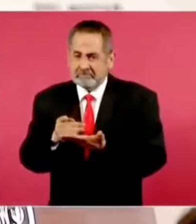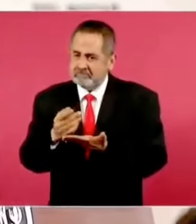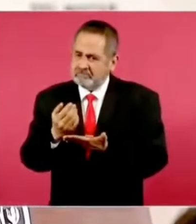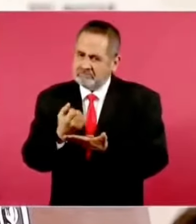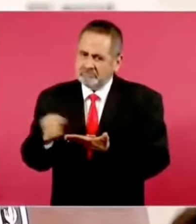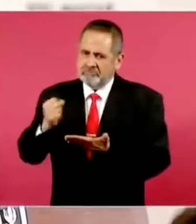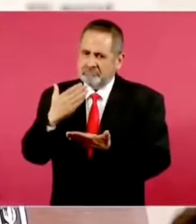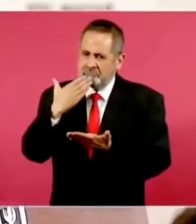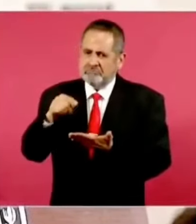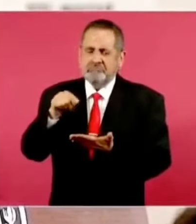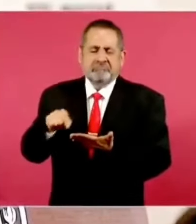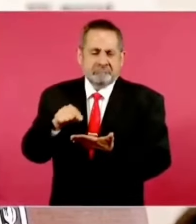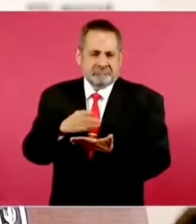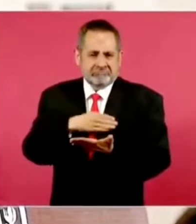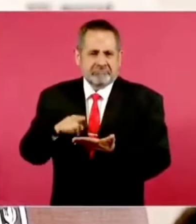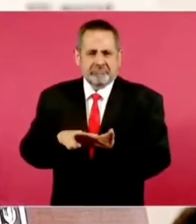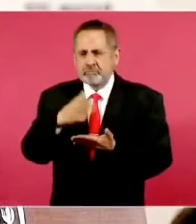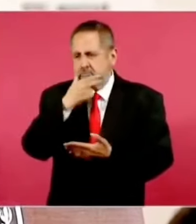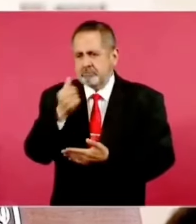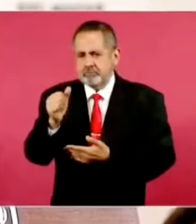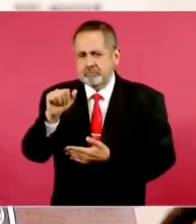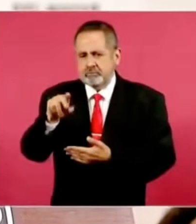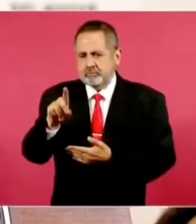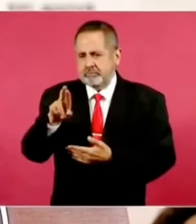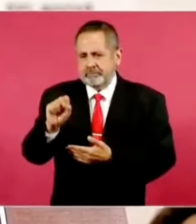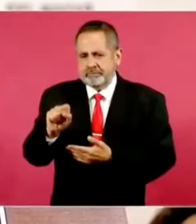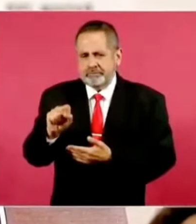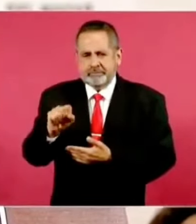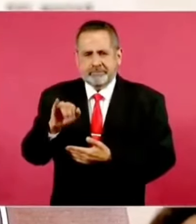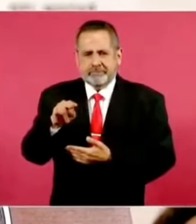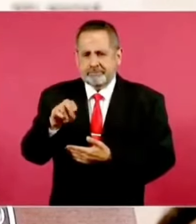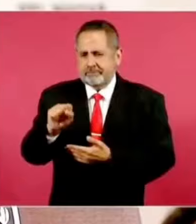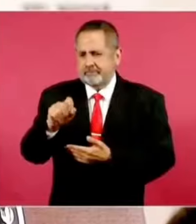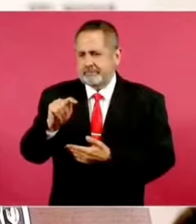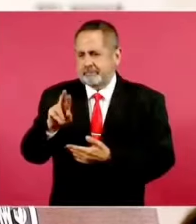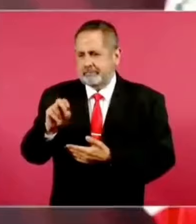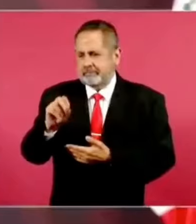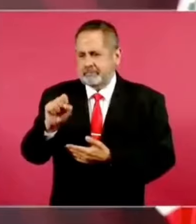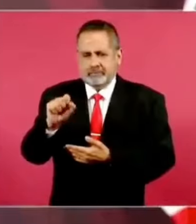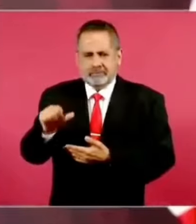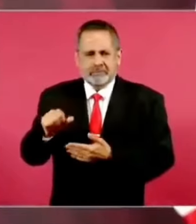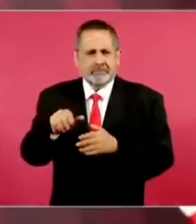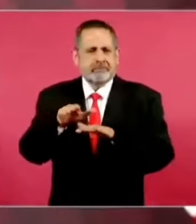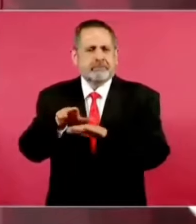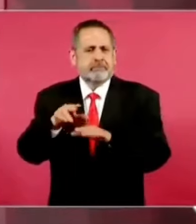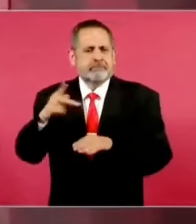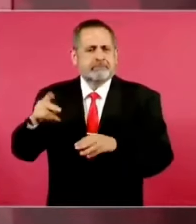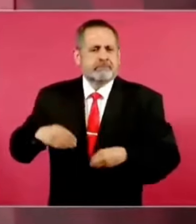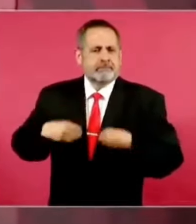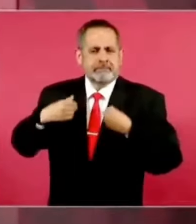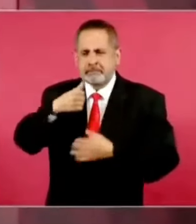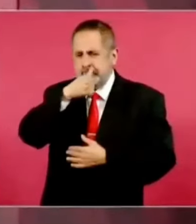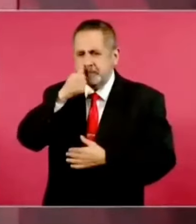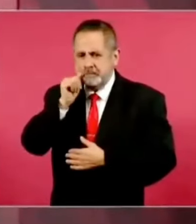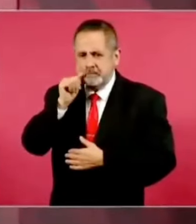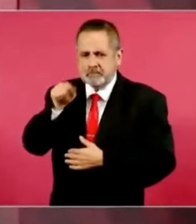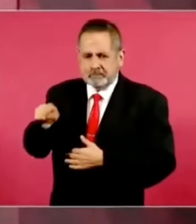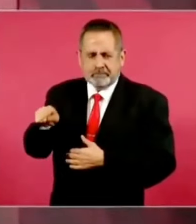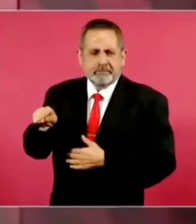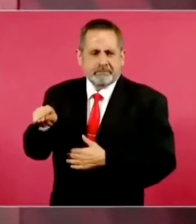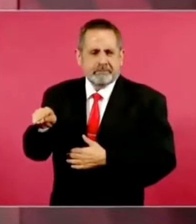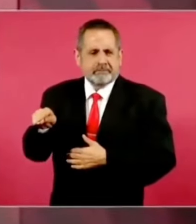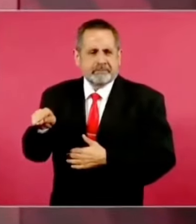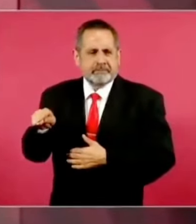de Andrés en Estrosa sobre Juárez, que se